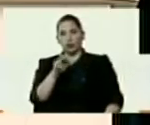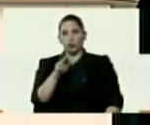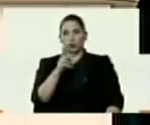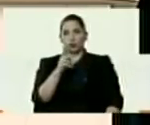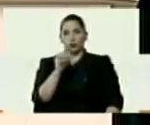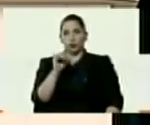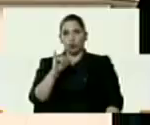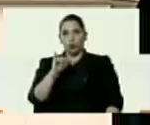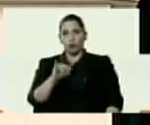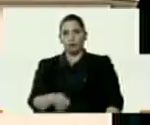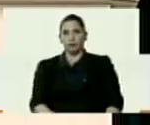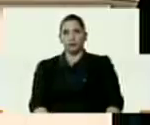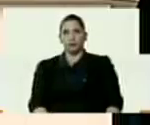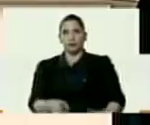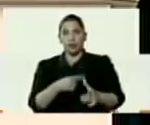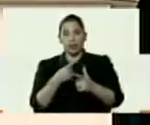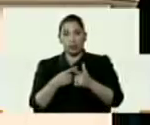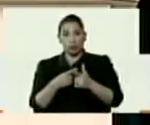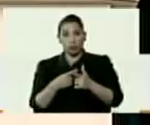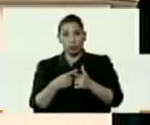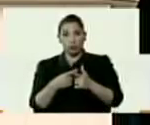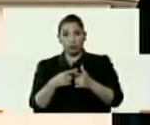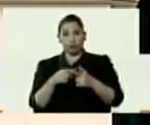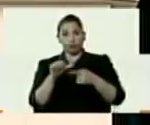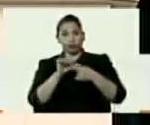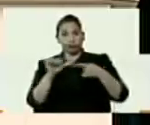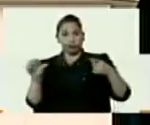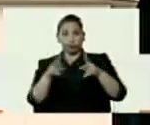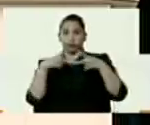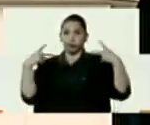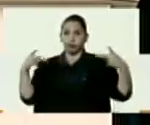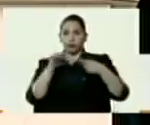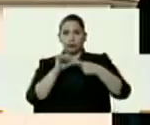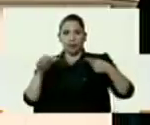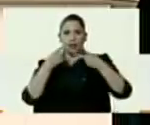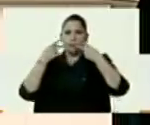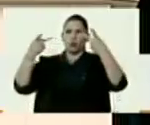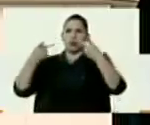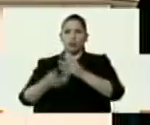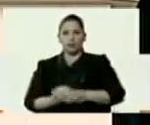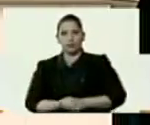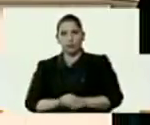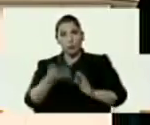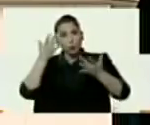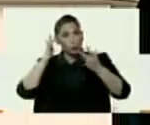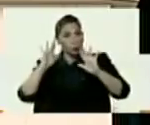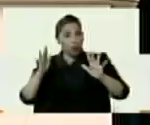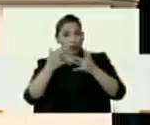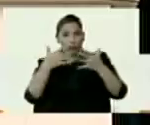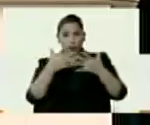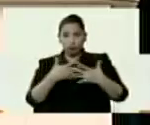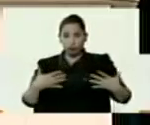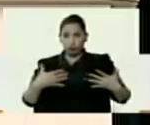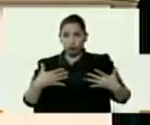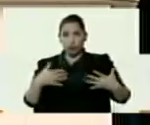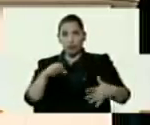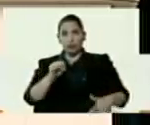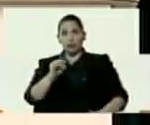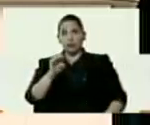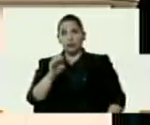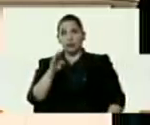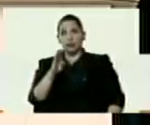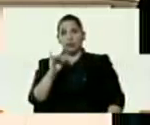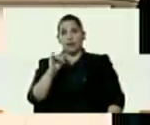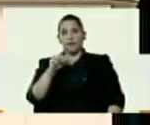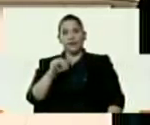Entonces, sale el artículo de la revista Semana, publican un supuesto documento proveniente del SEBIN, se